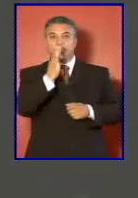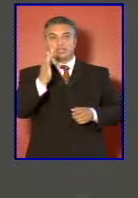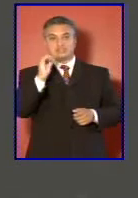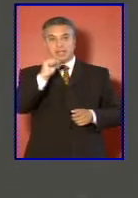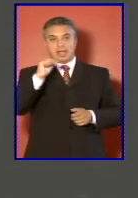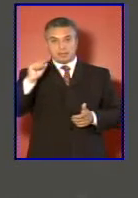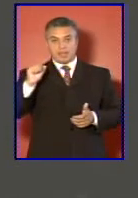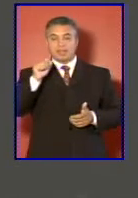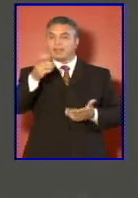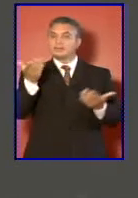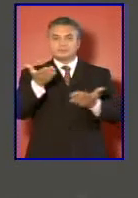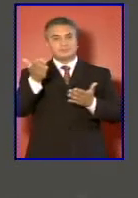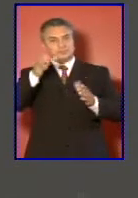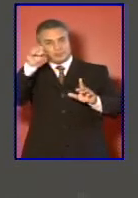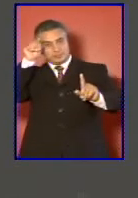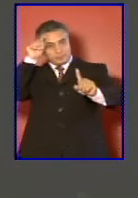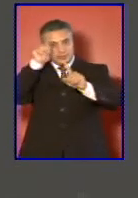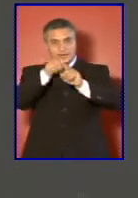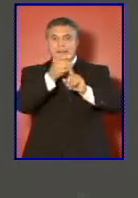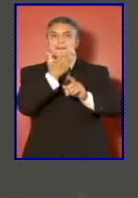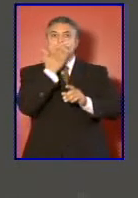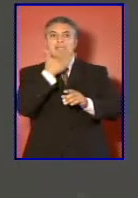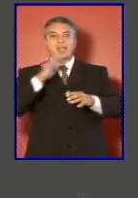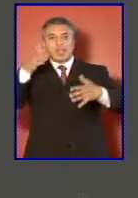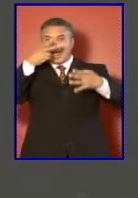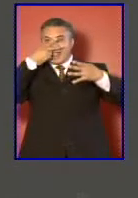con el fin de mejorar su transparencia